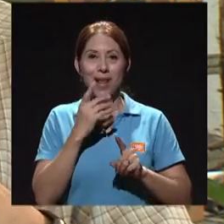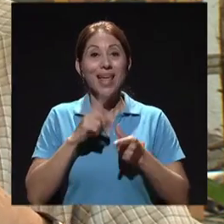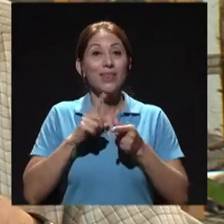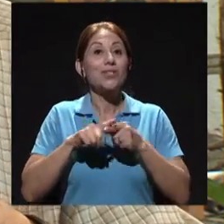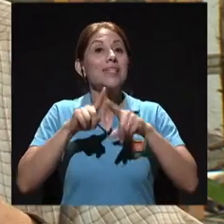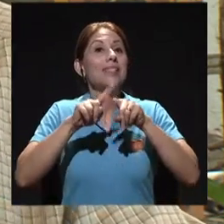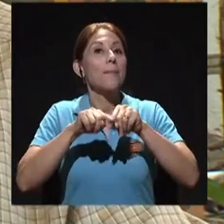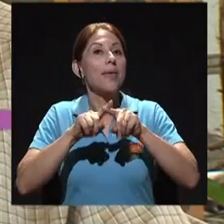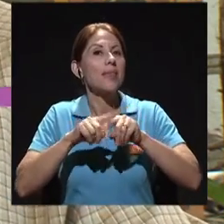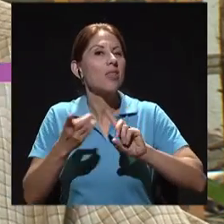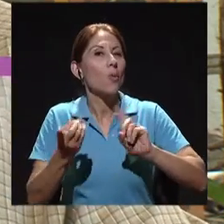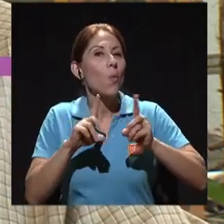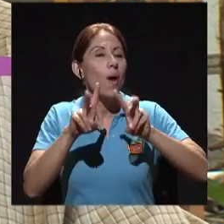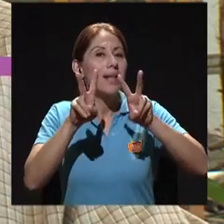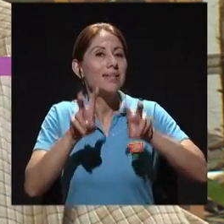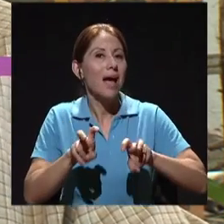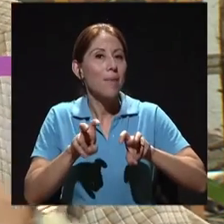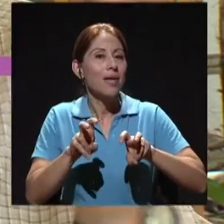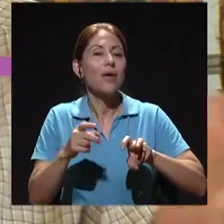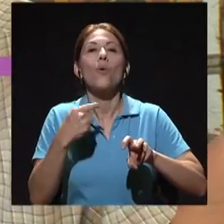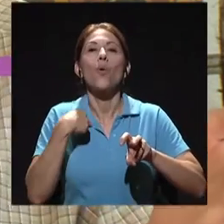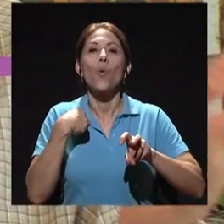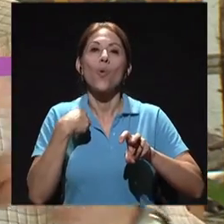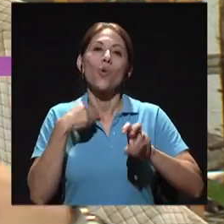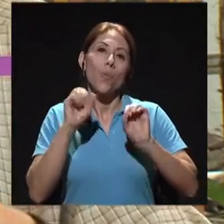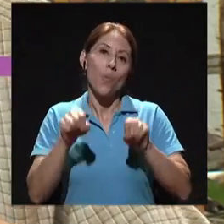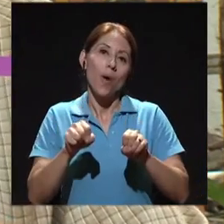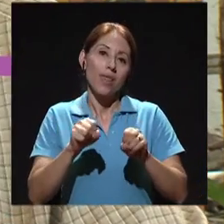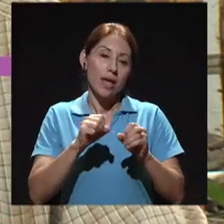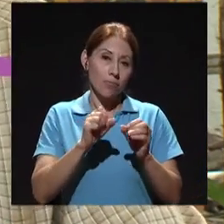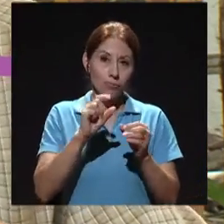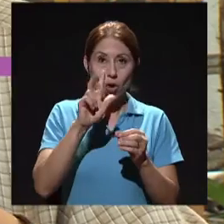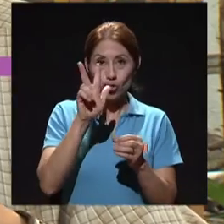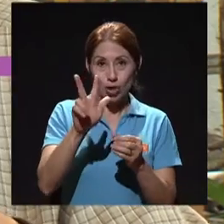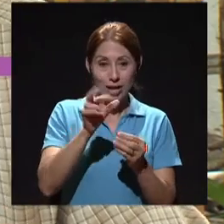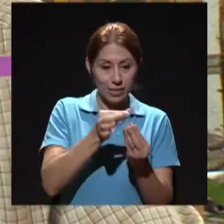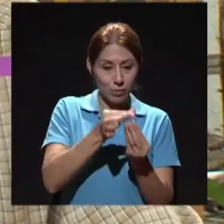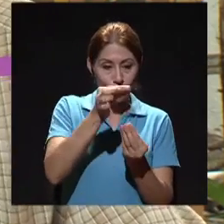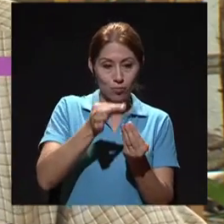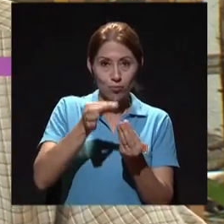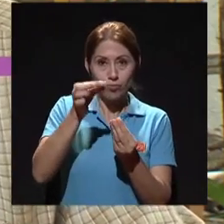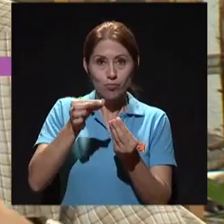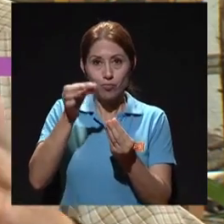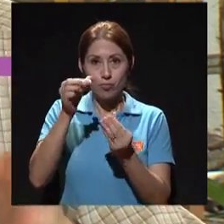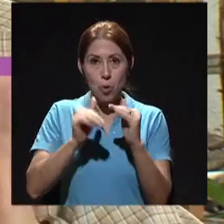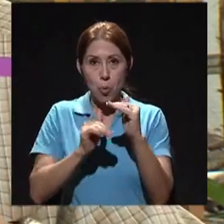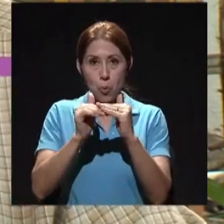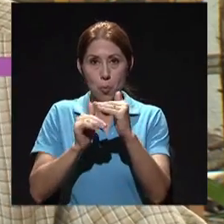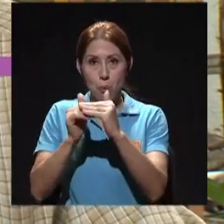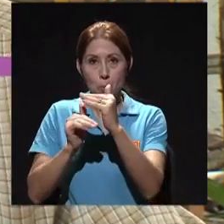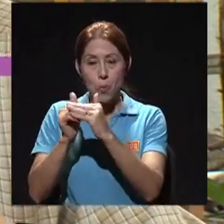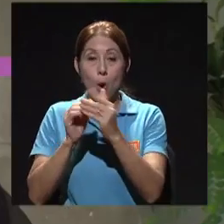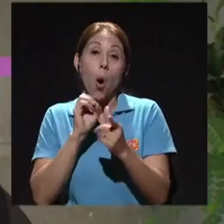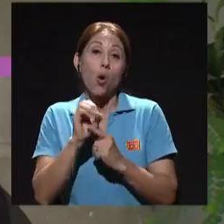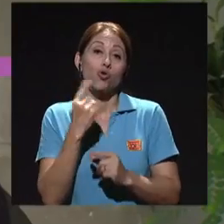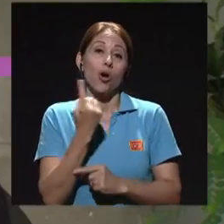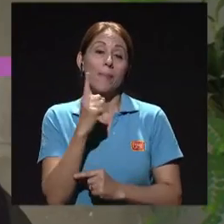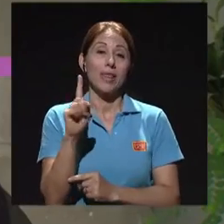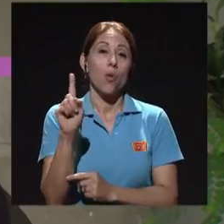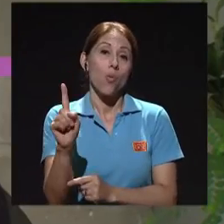los tres o toma solamente uno o toma dos, por ejemplo, para no complicar mucho la historia.